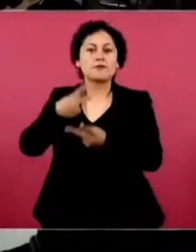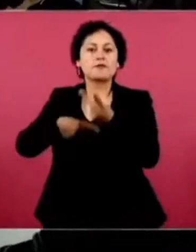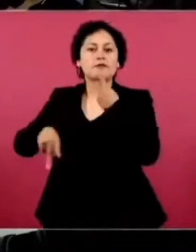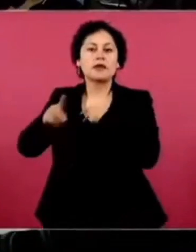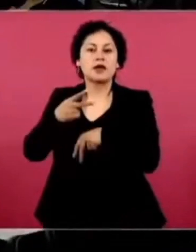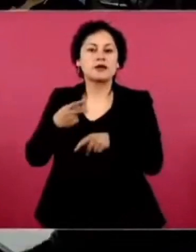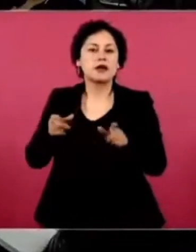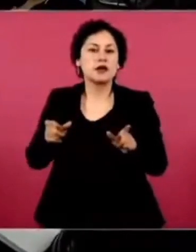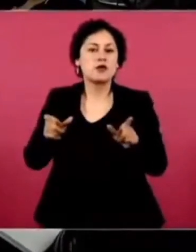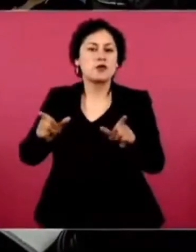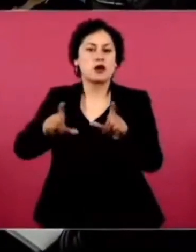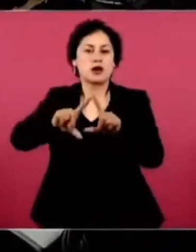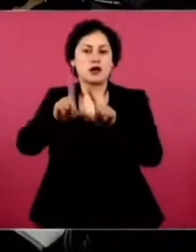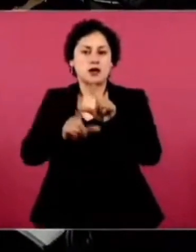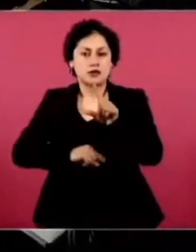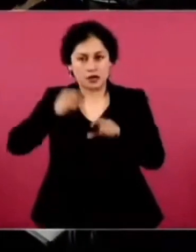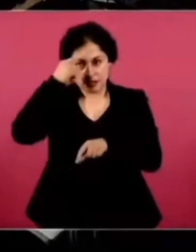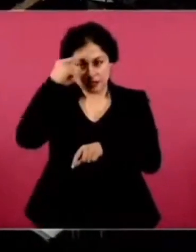defender a México.